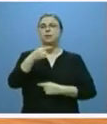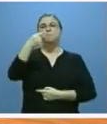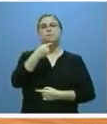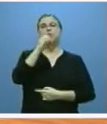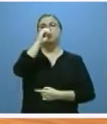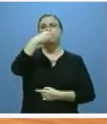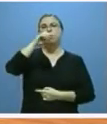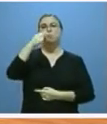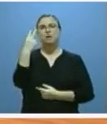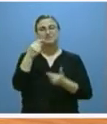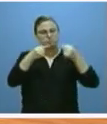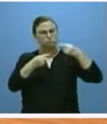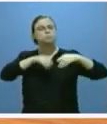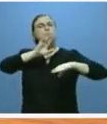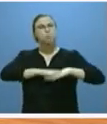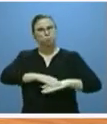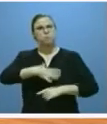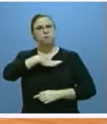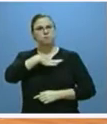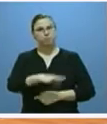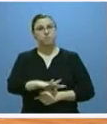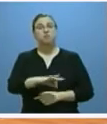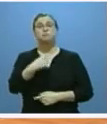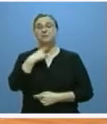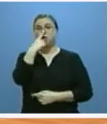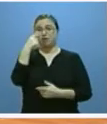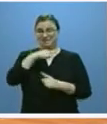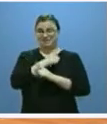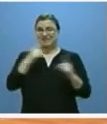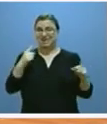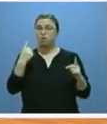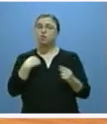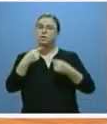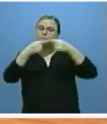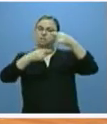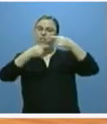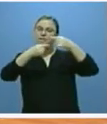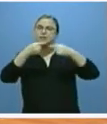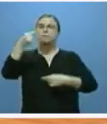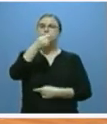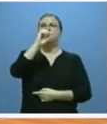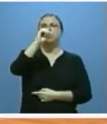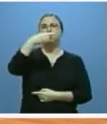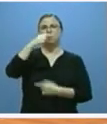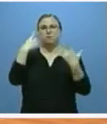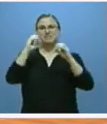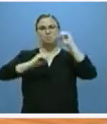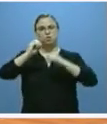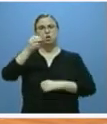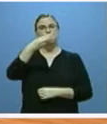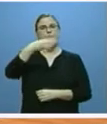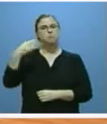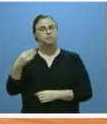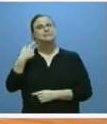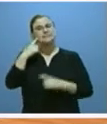,7%. En 2017 deberemos cumplir un objetivo del menos 0,6% del PIB que representa sin duda